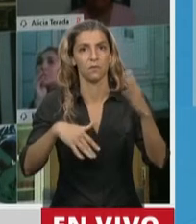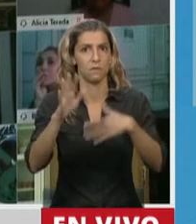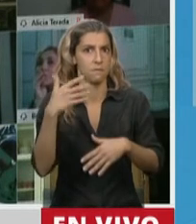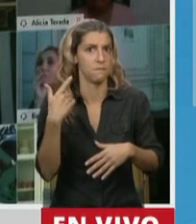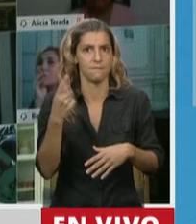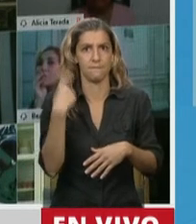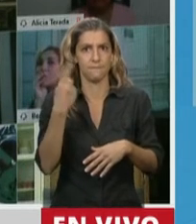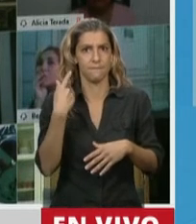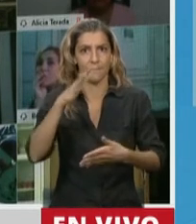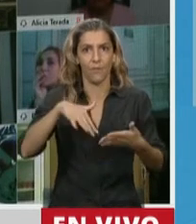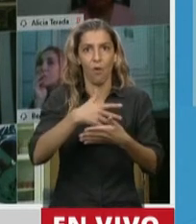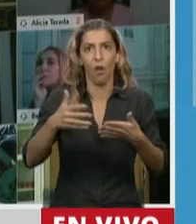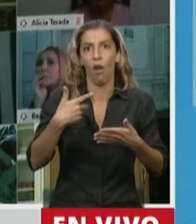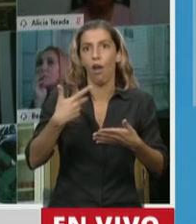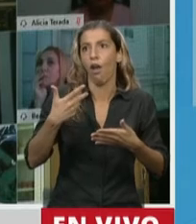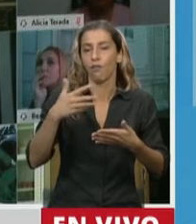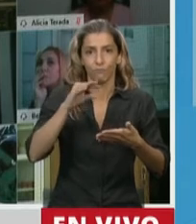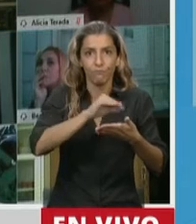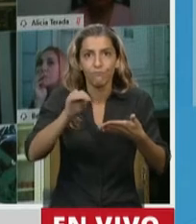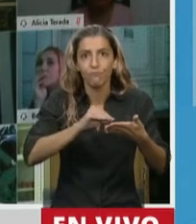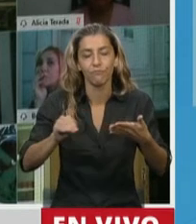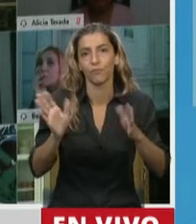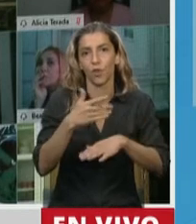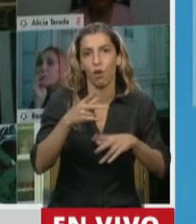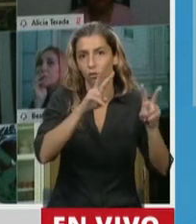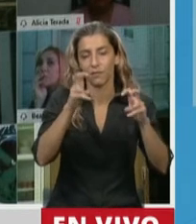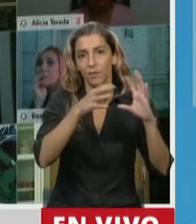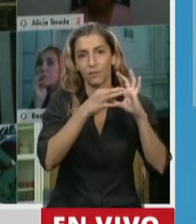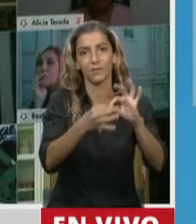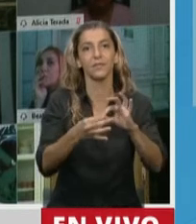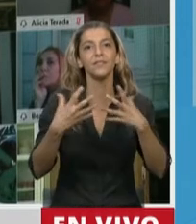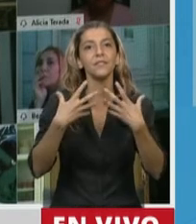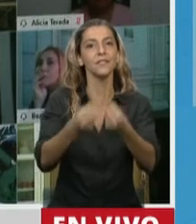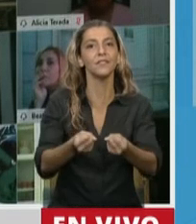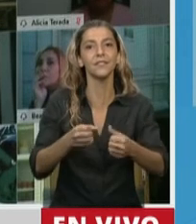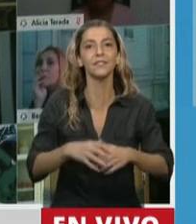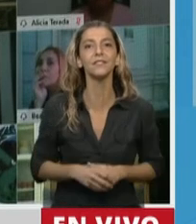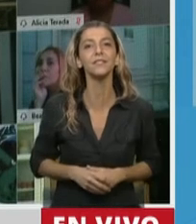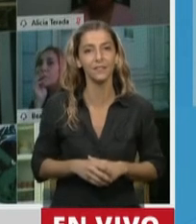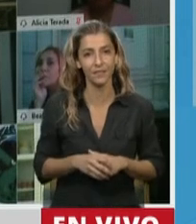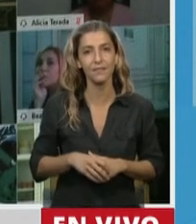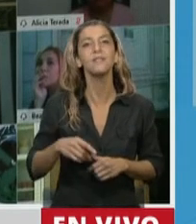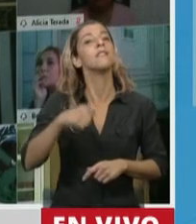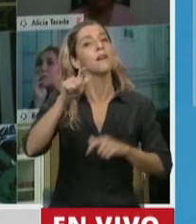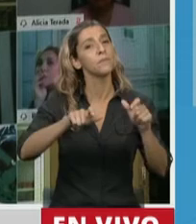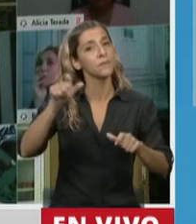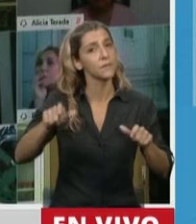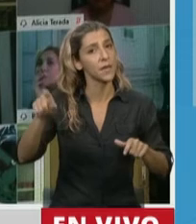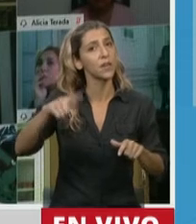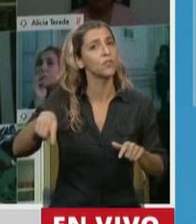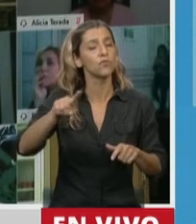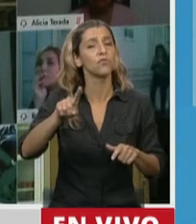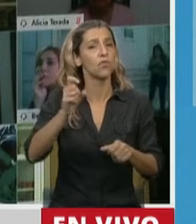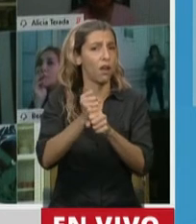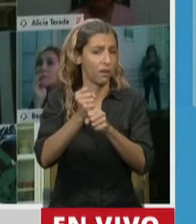Bueno, son las circunstancias que han hecho esto. La gente que se dedica y que